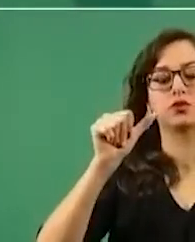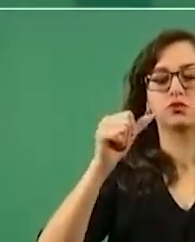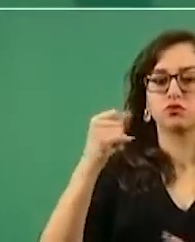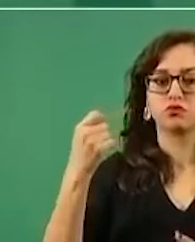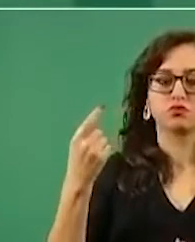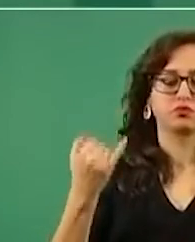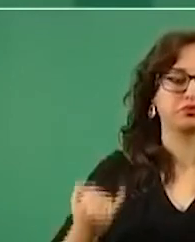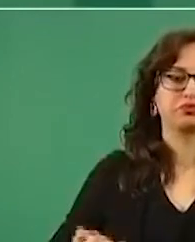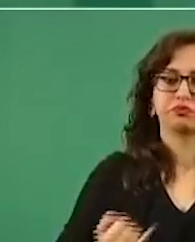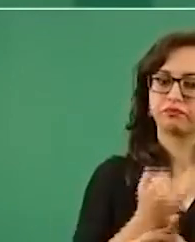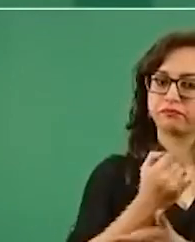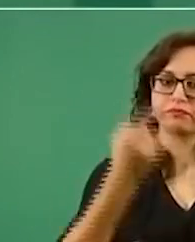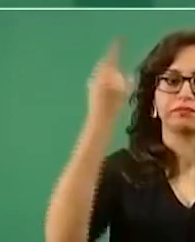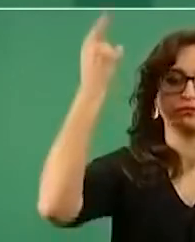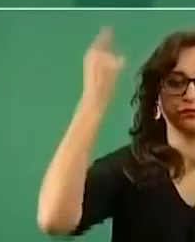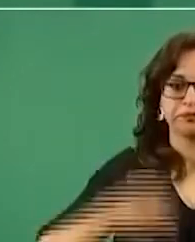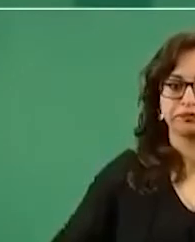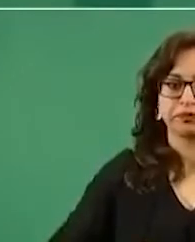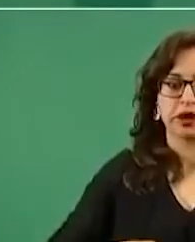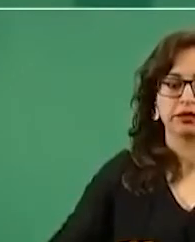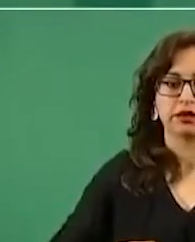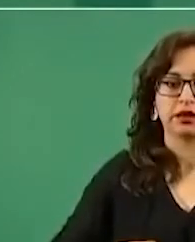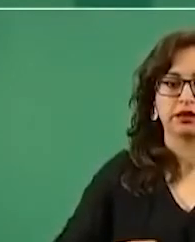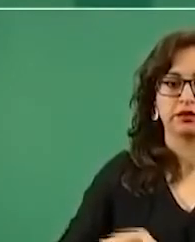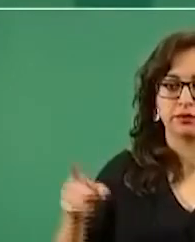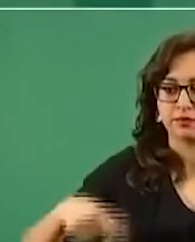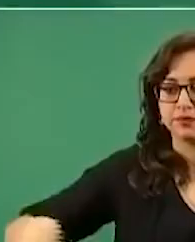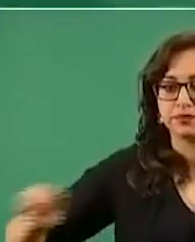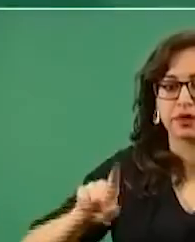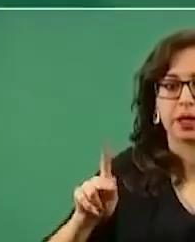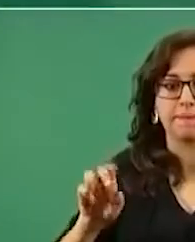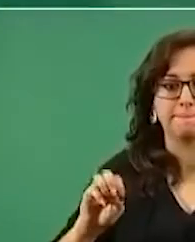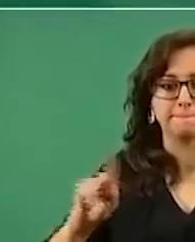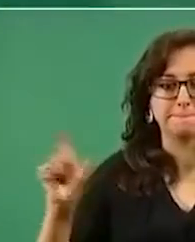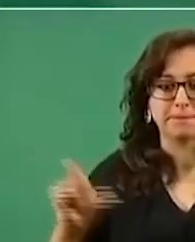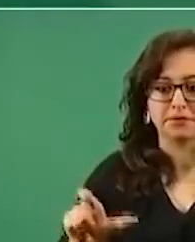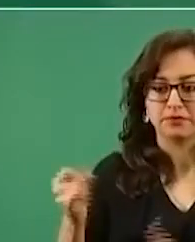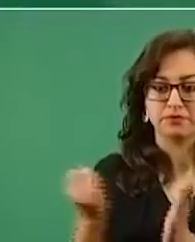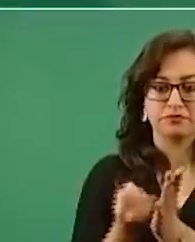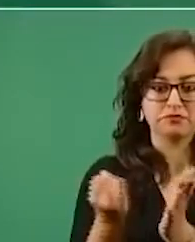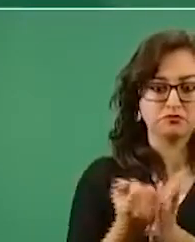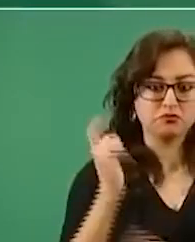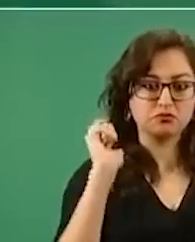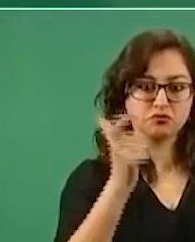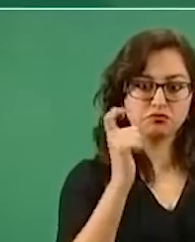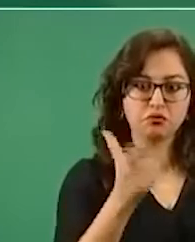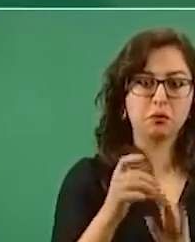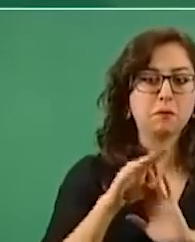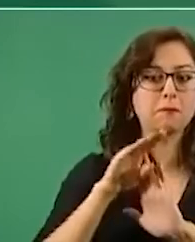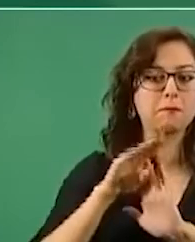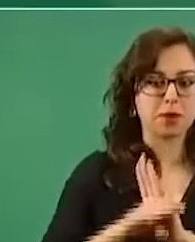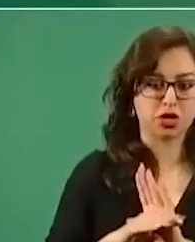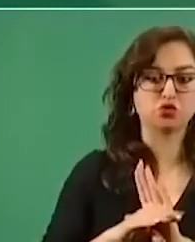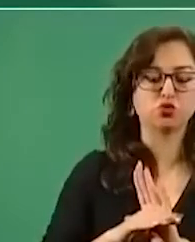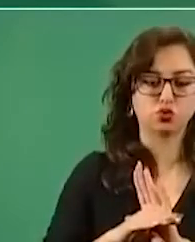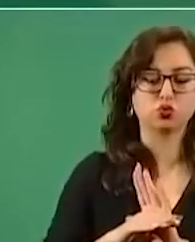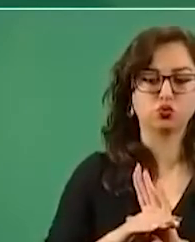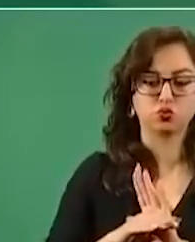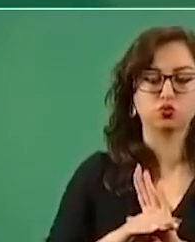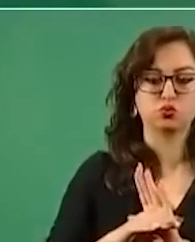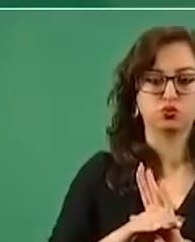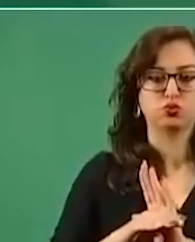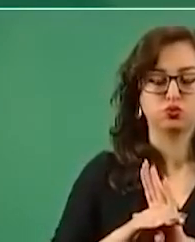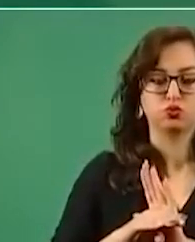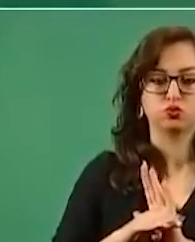decreto para reducir sus pagos de impuestos a la Hacienda